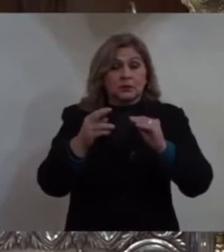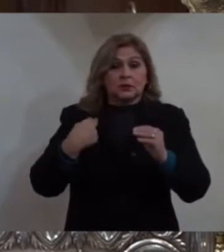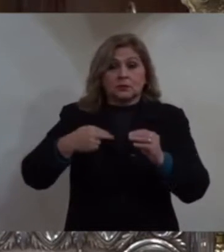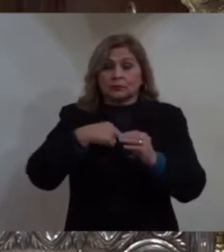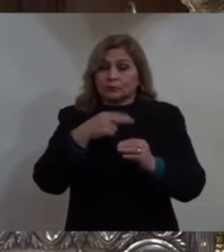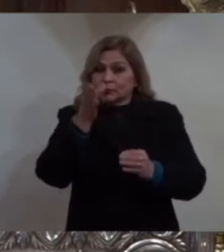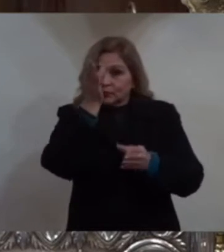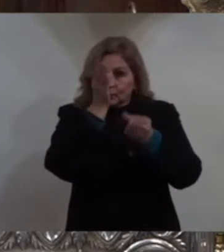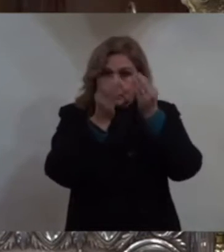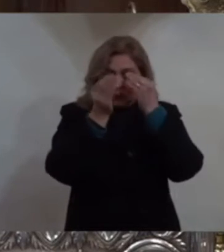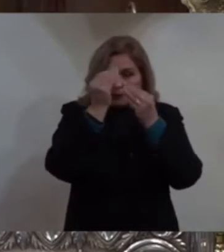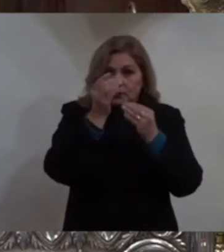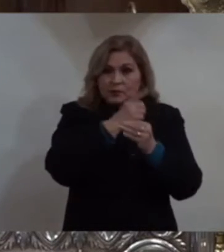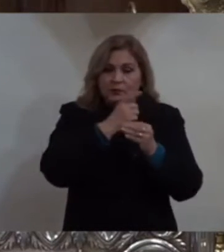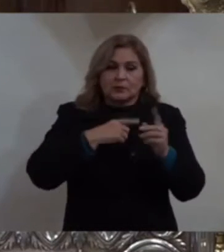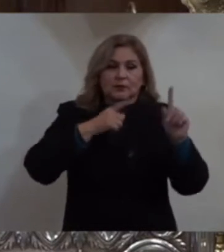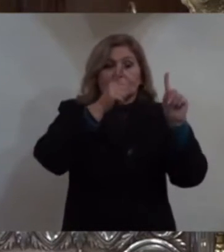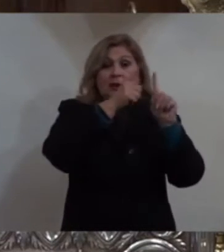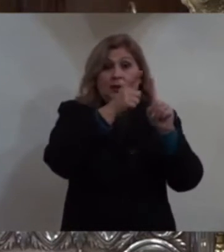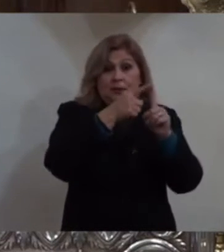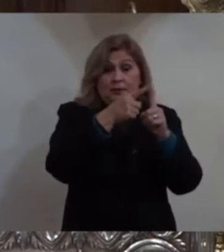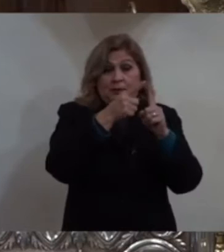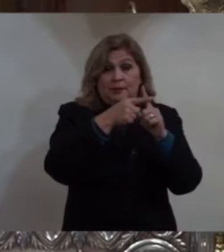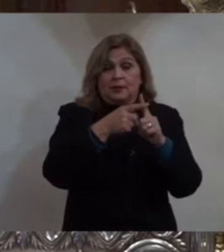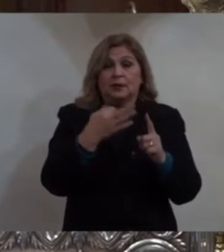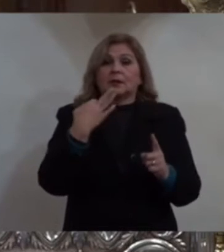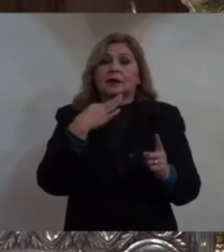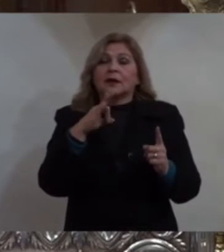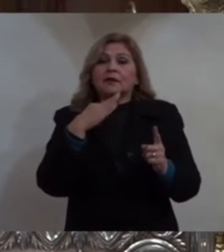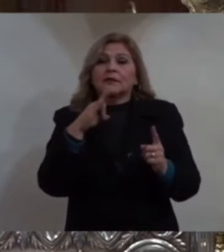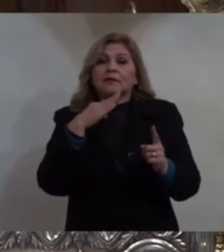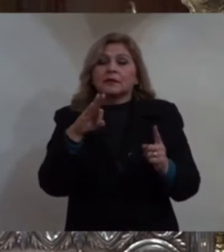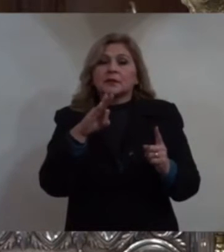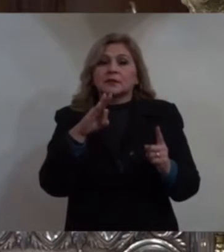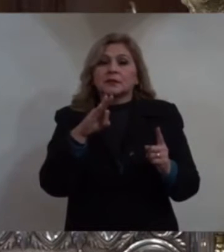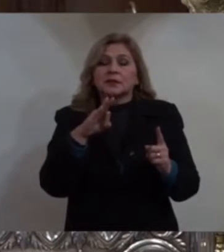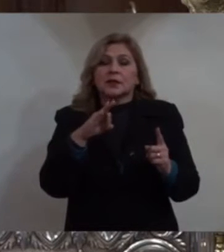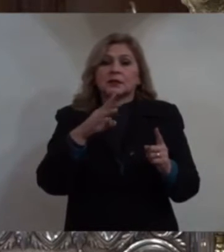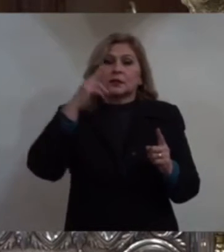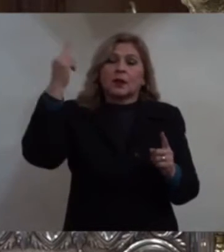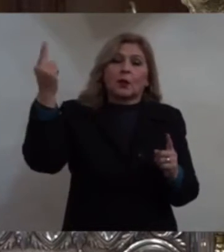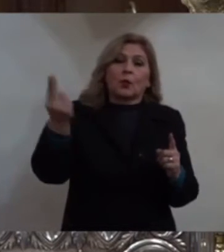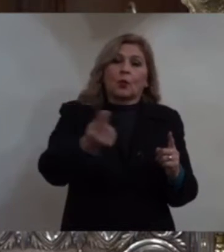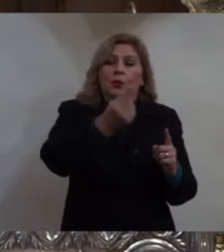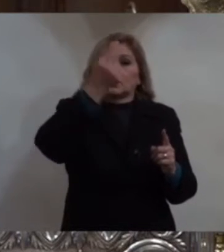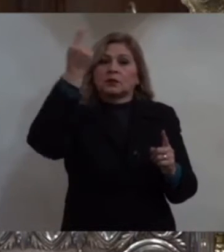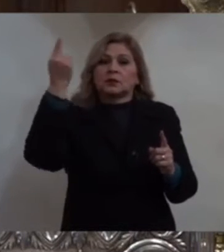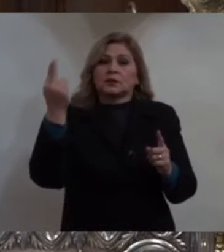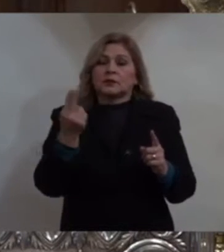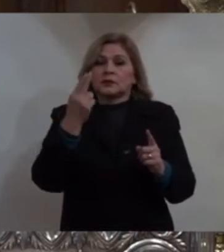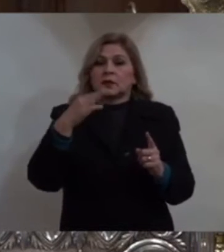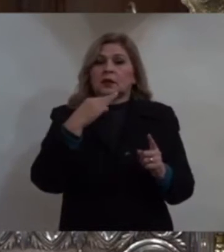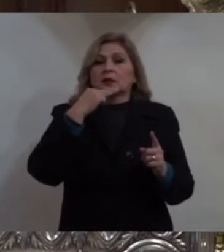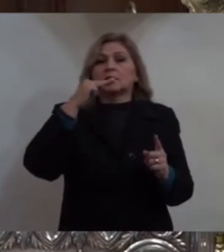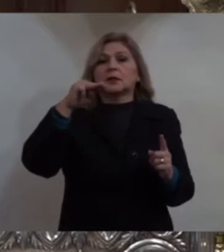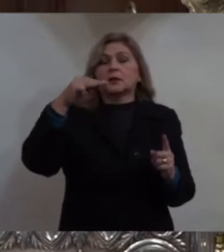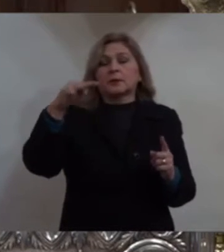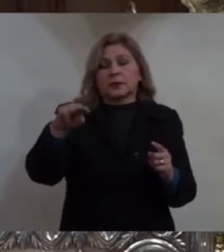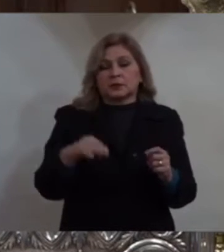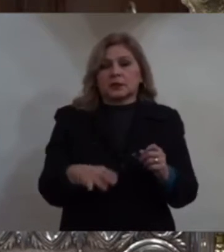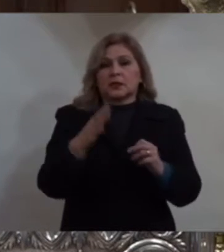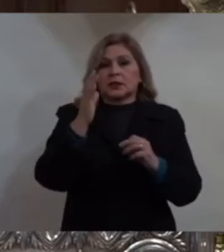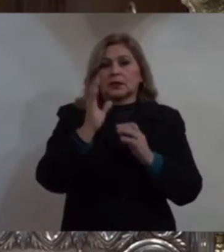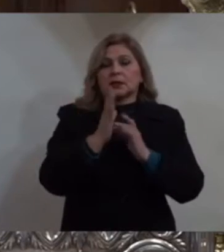es la fiesta de la universalidad del mensaje de Cristo.